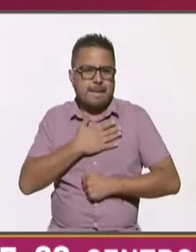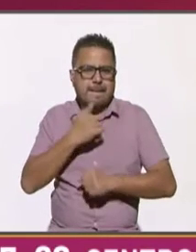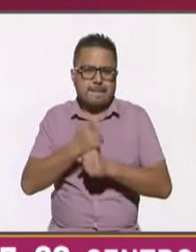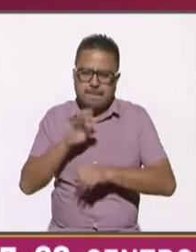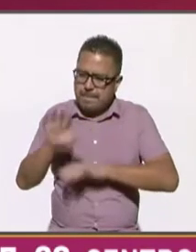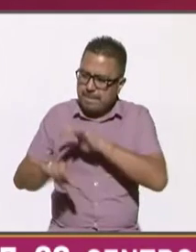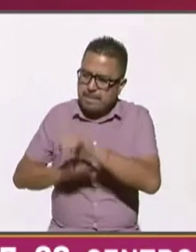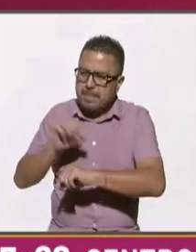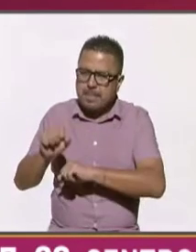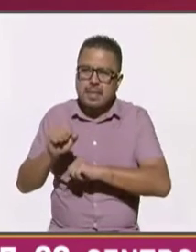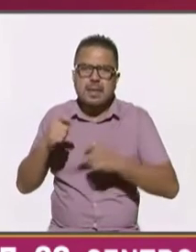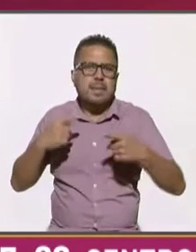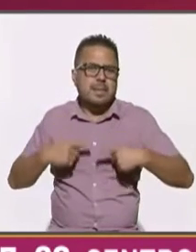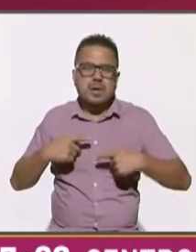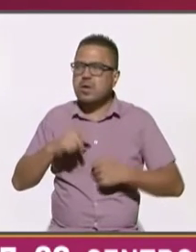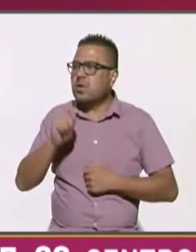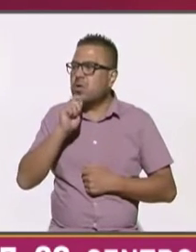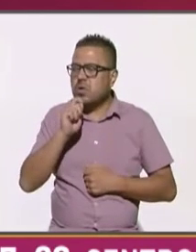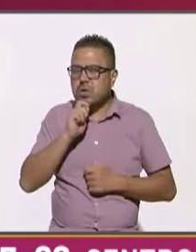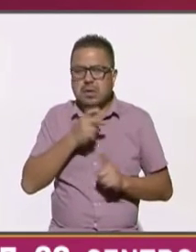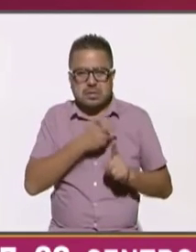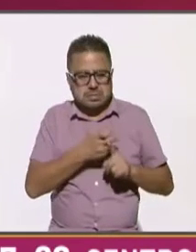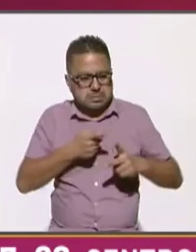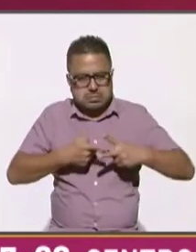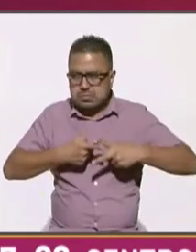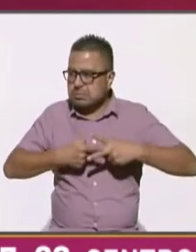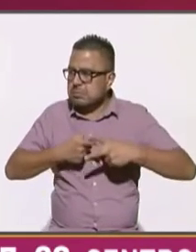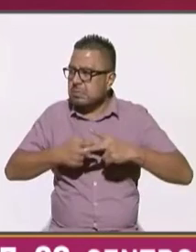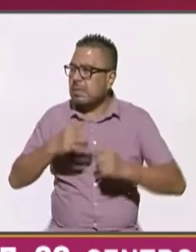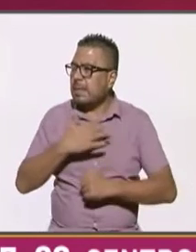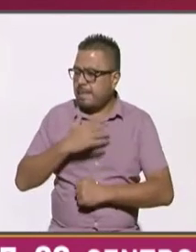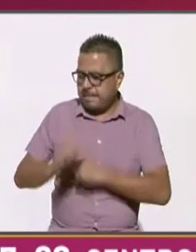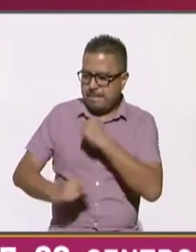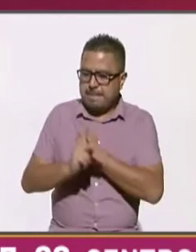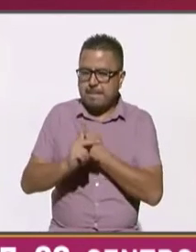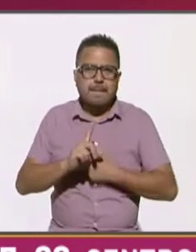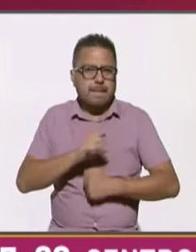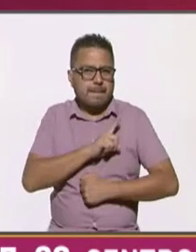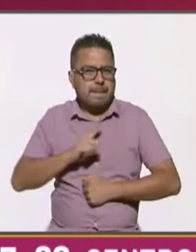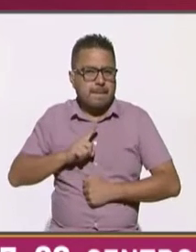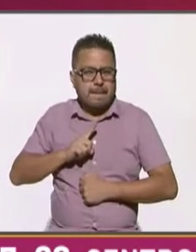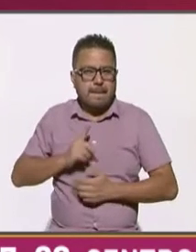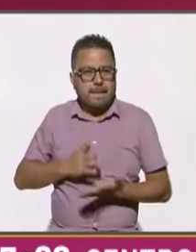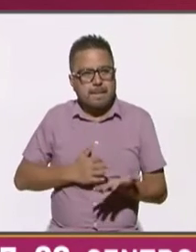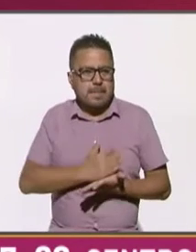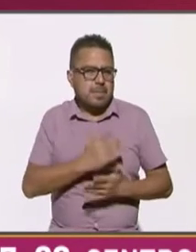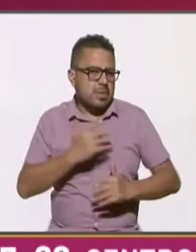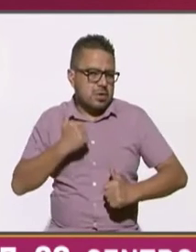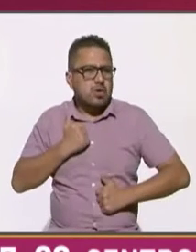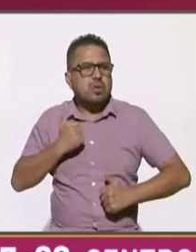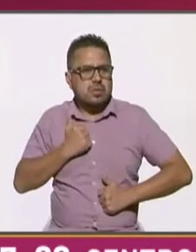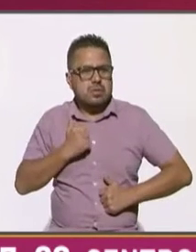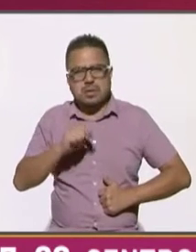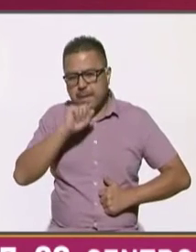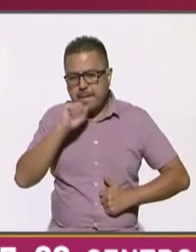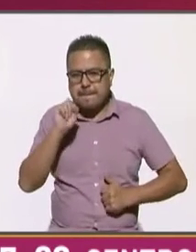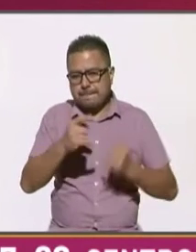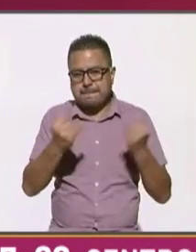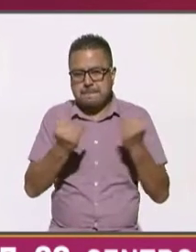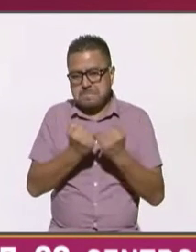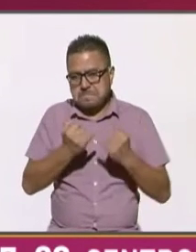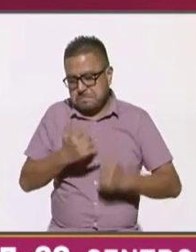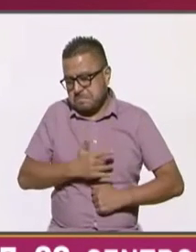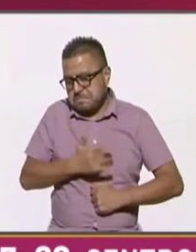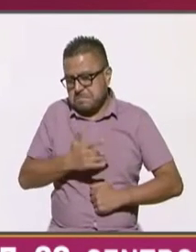ucranianos ves es un consenso en mi país debería involucrarse militarmente también creo que es un